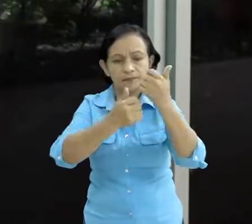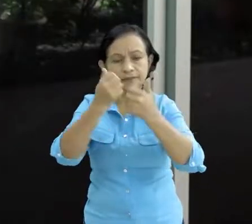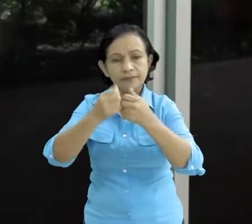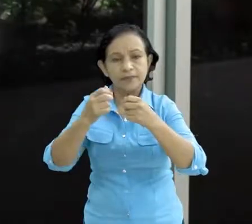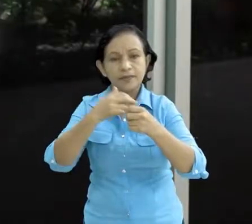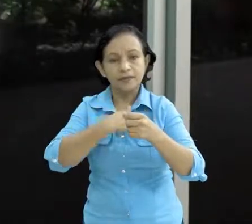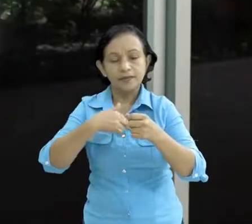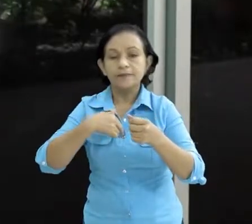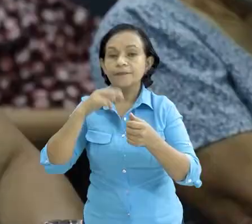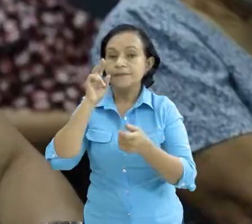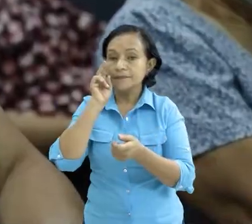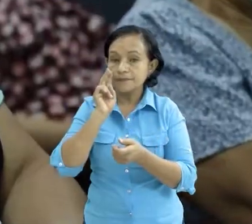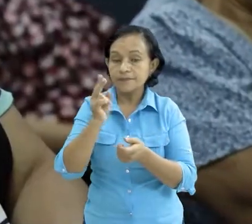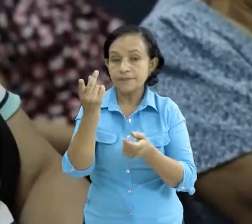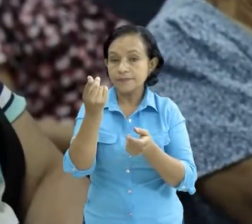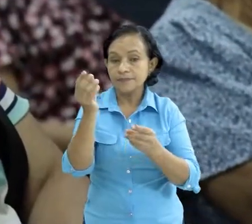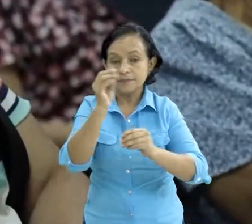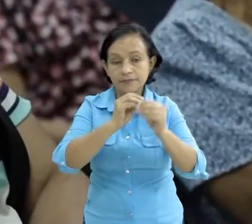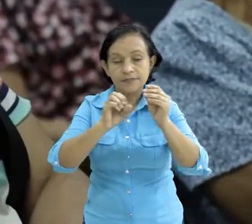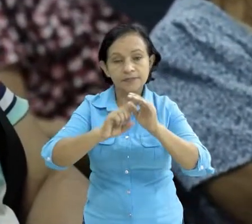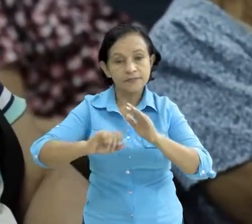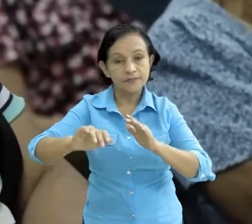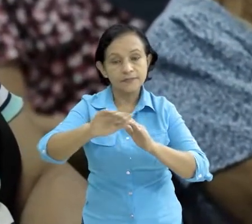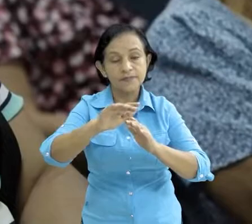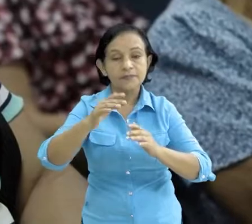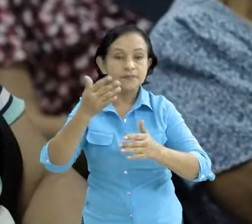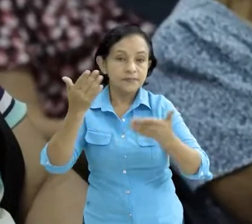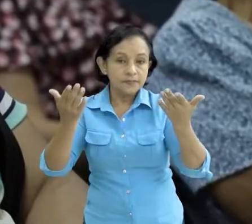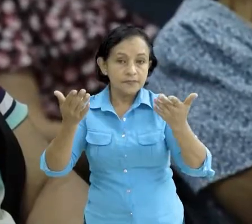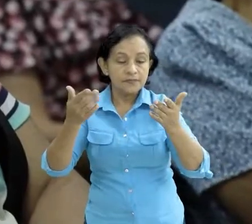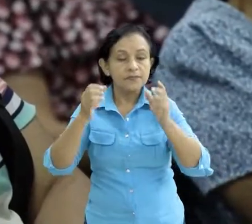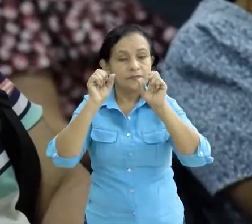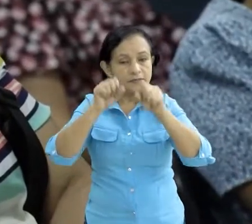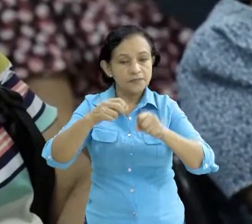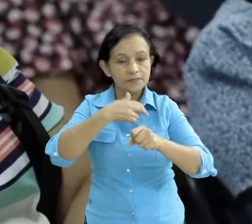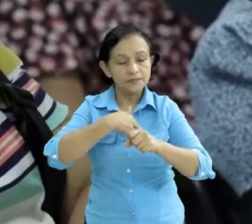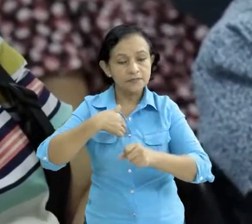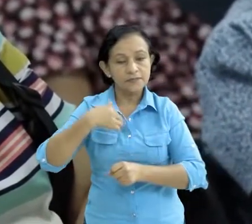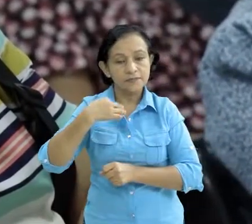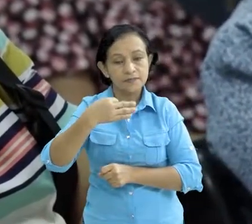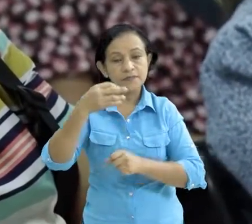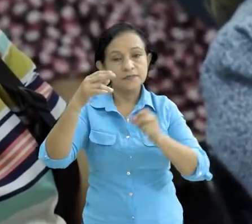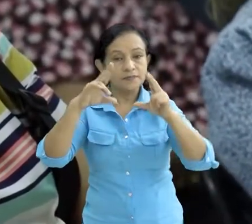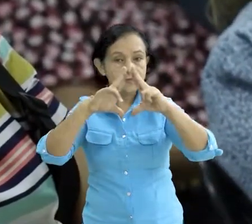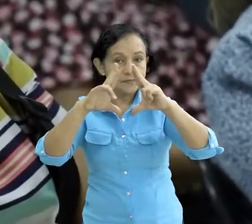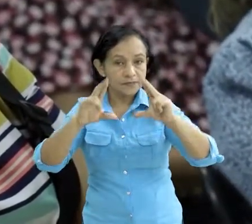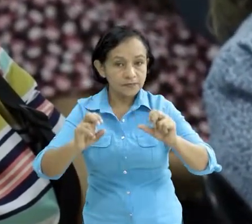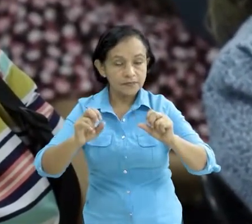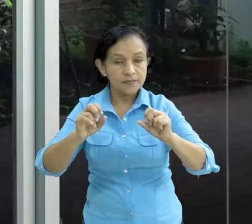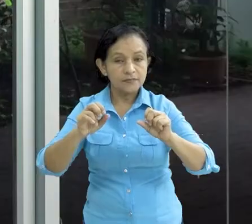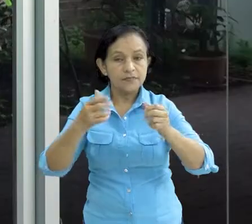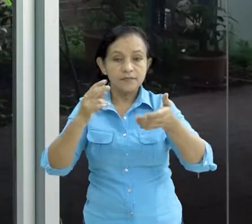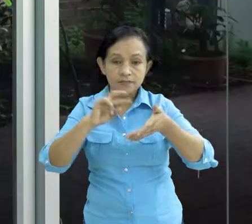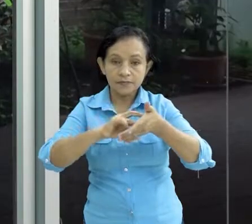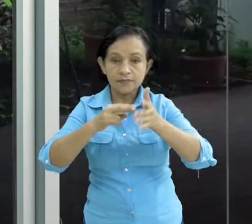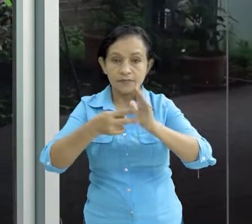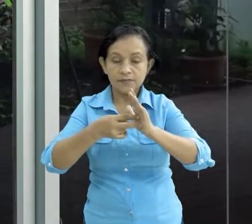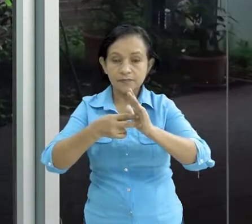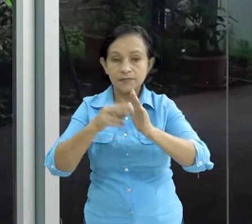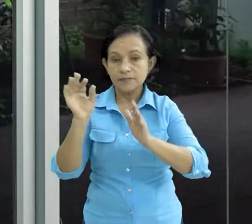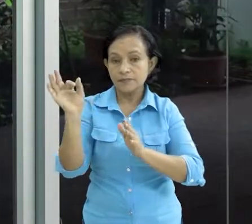trae desde el punto de vista económico-social ante un evento que se pueda presentar en el país en este sentido pues de esta